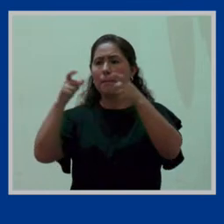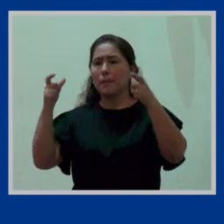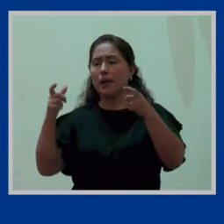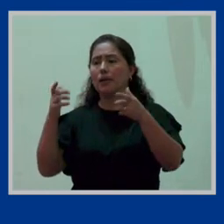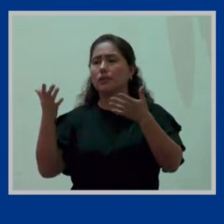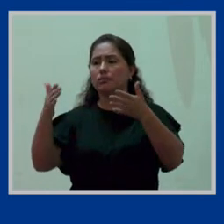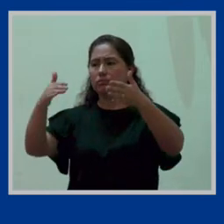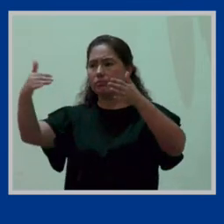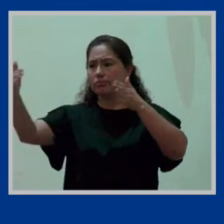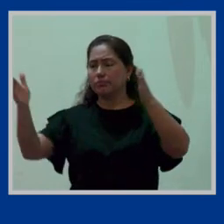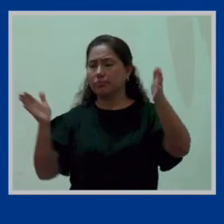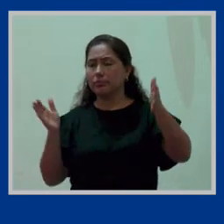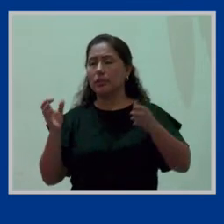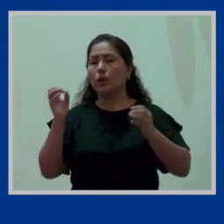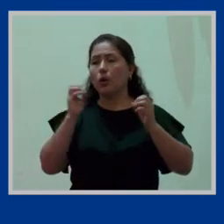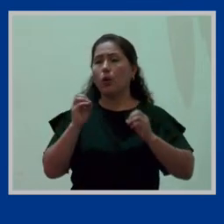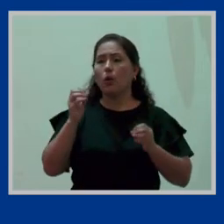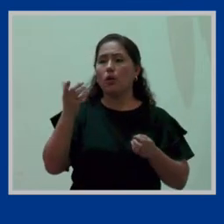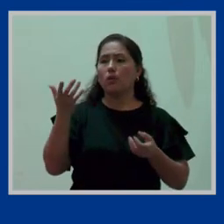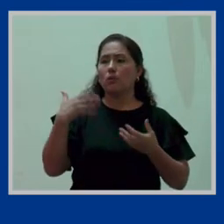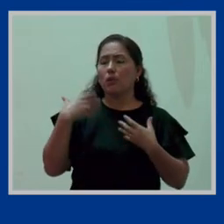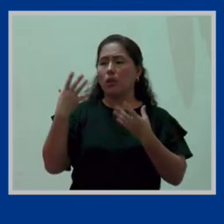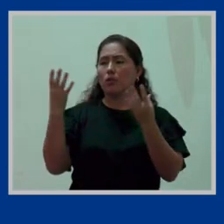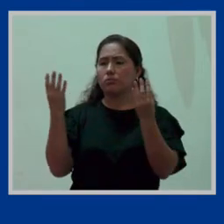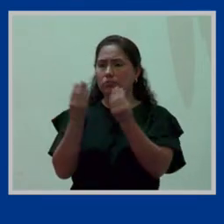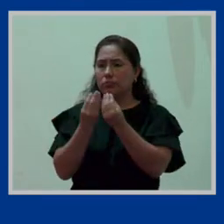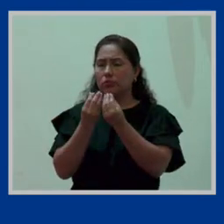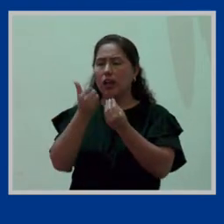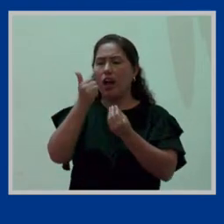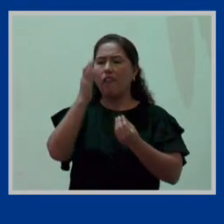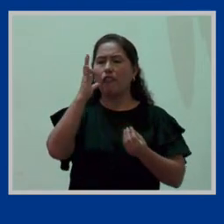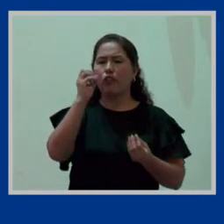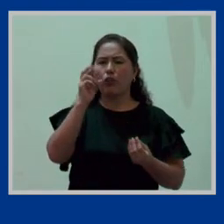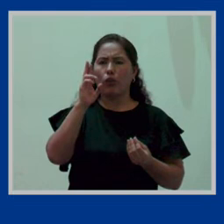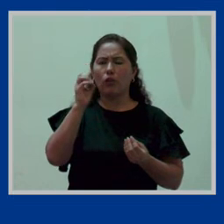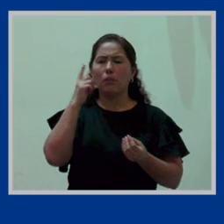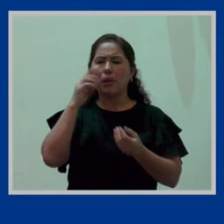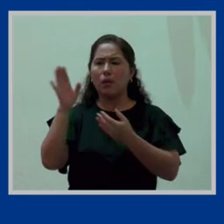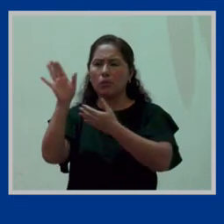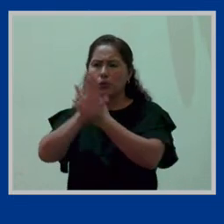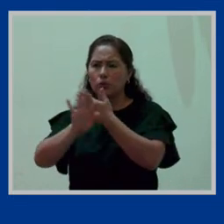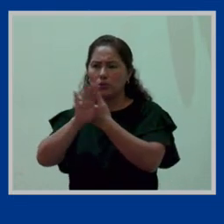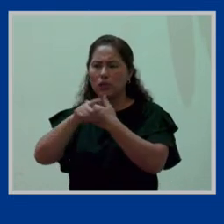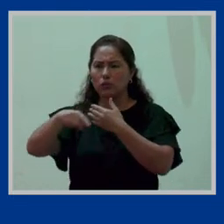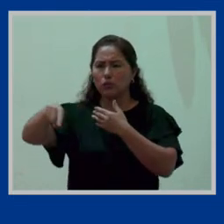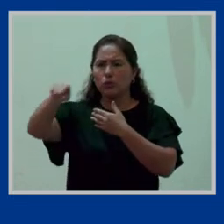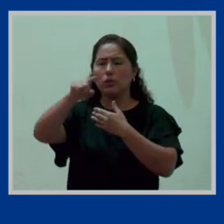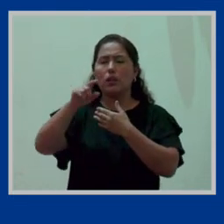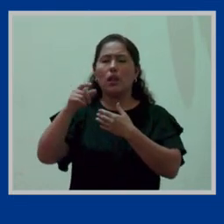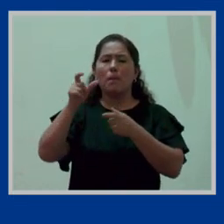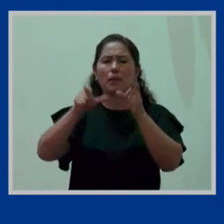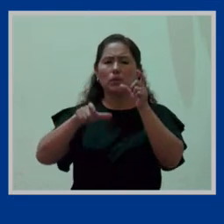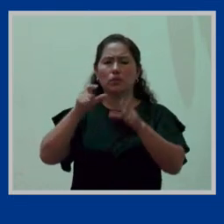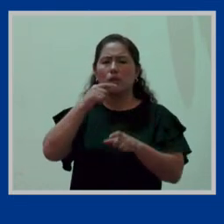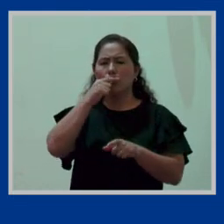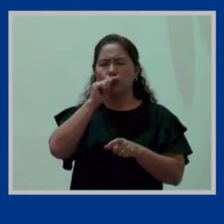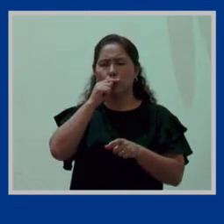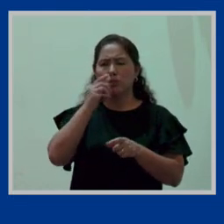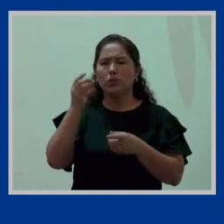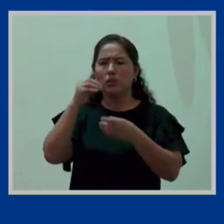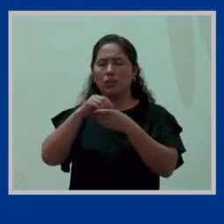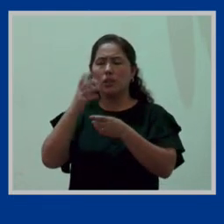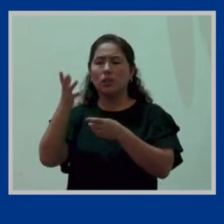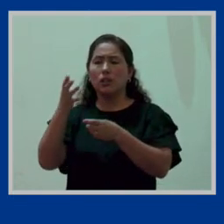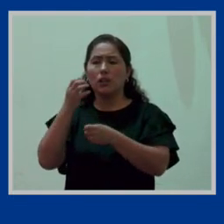implica reducir el aforo mínimo para la seguridad de todas las personas que laboran en un centro de trabajo